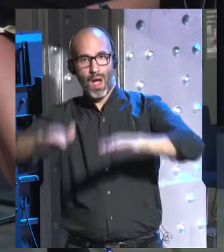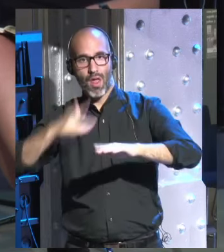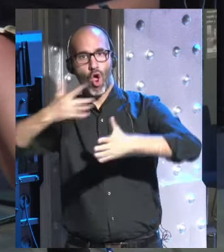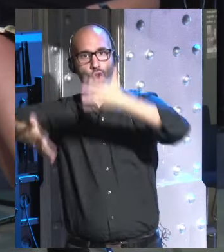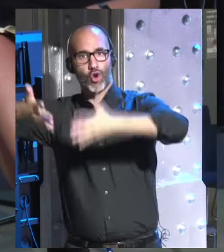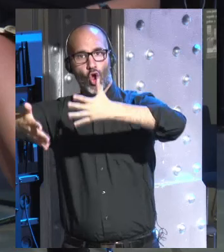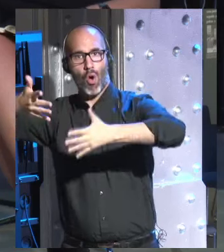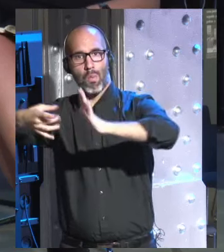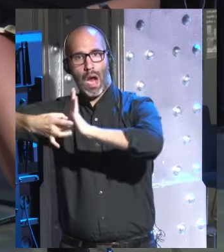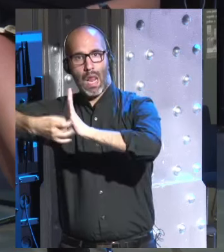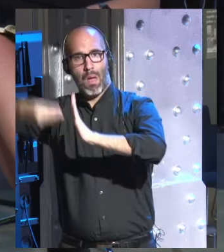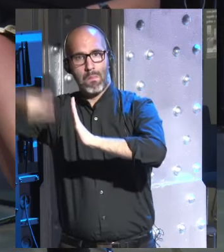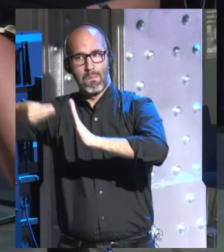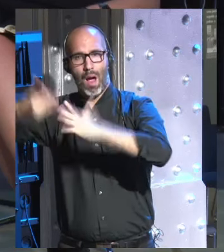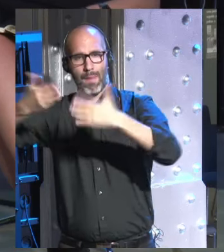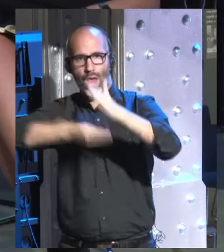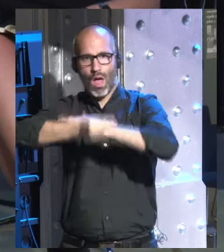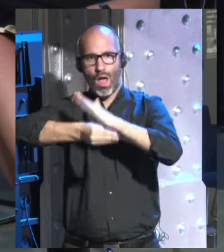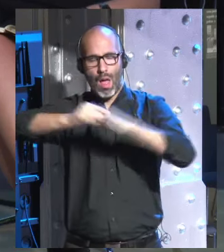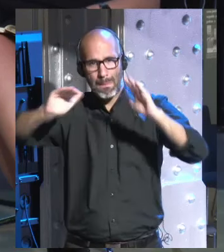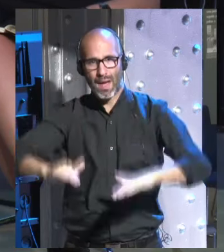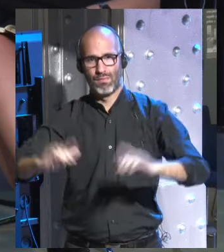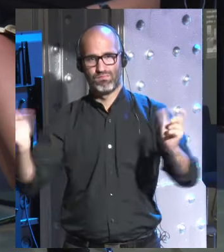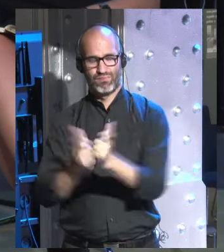robots más sofisticados pero